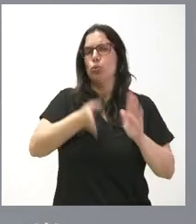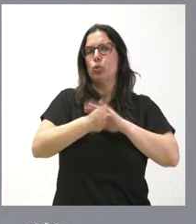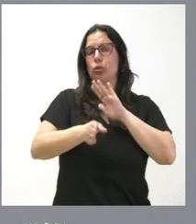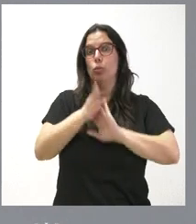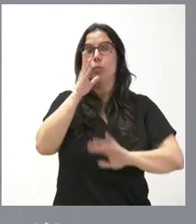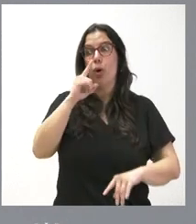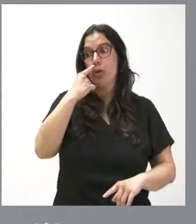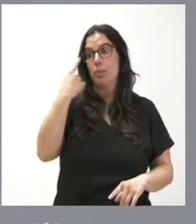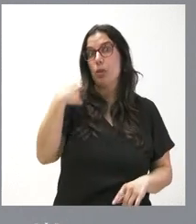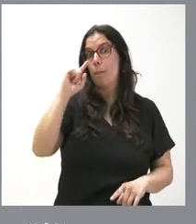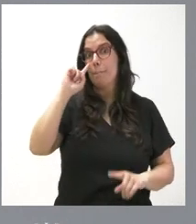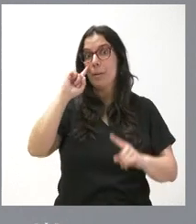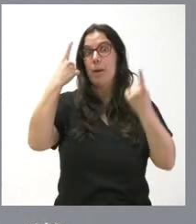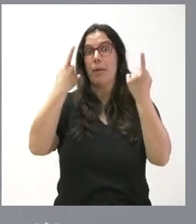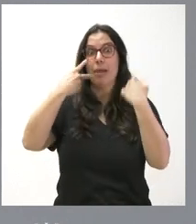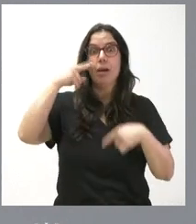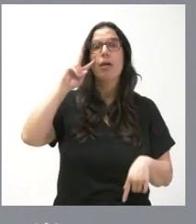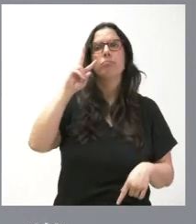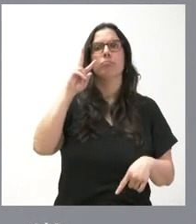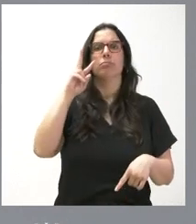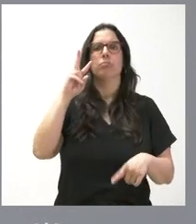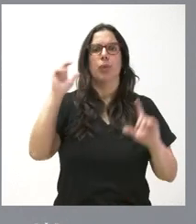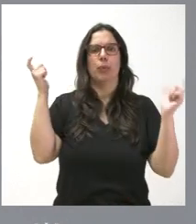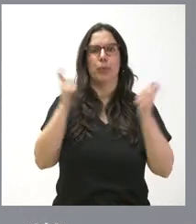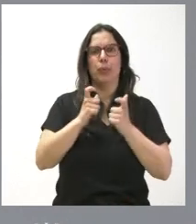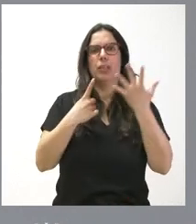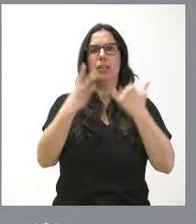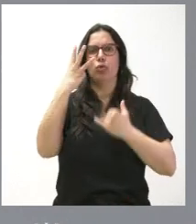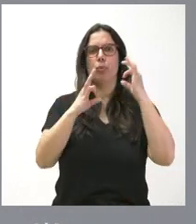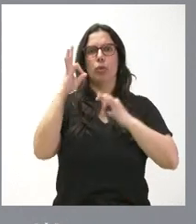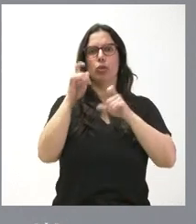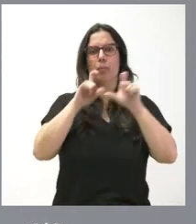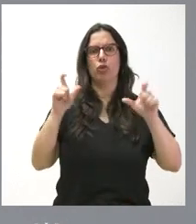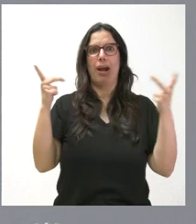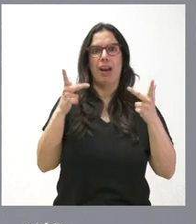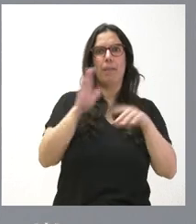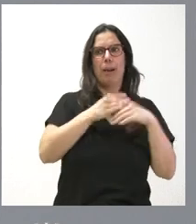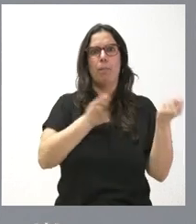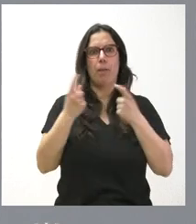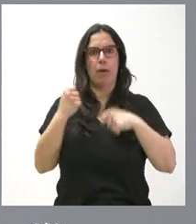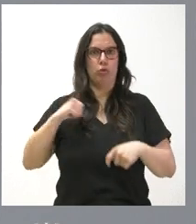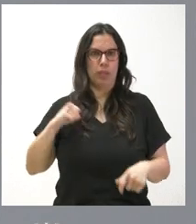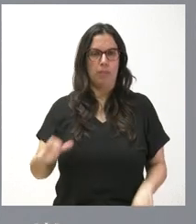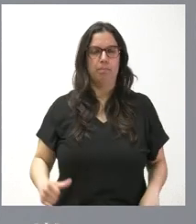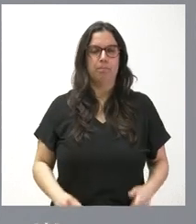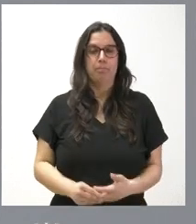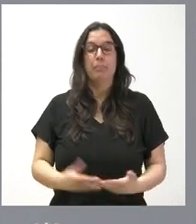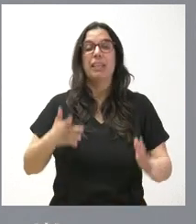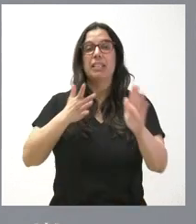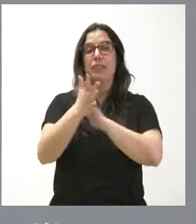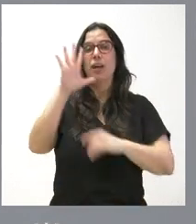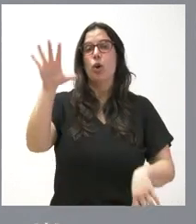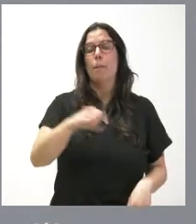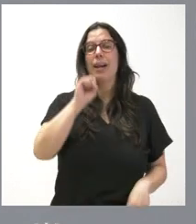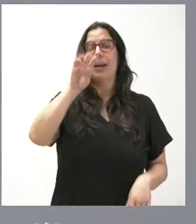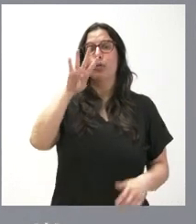experiencia nos ha demostrado que hemos logrado disminuir un 78% las hospitalizaciones por bronquiolitis en Castilla y León. Esto supone la adquisición